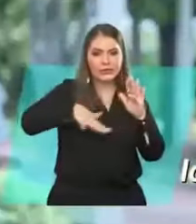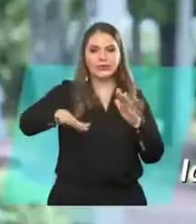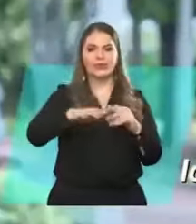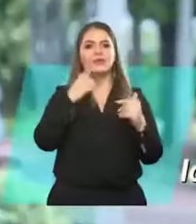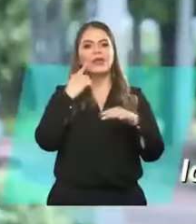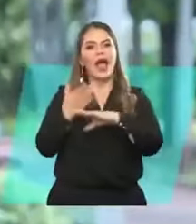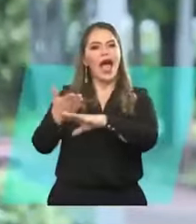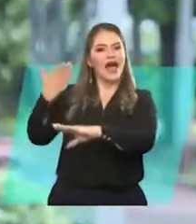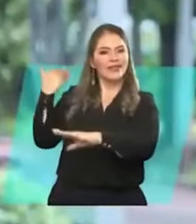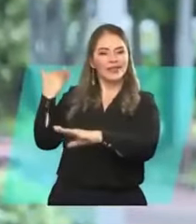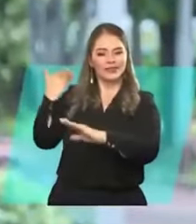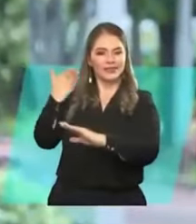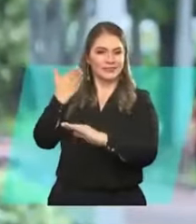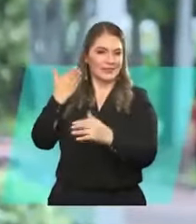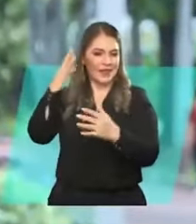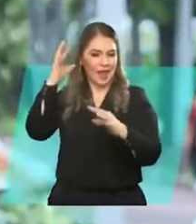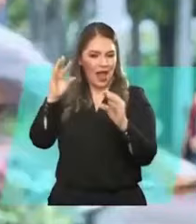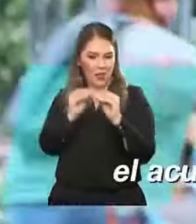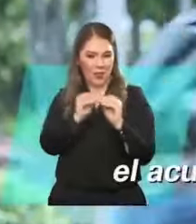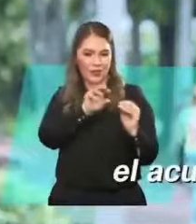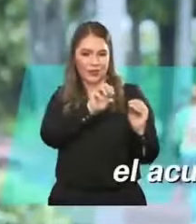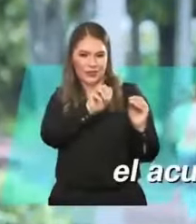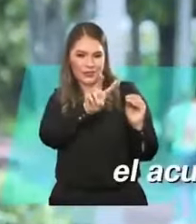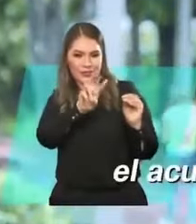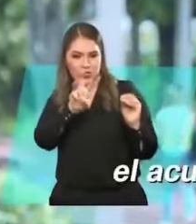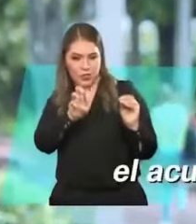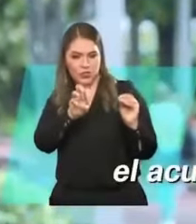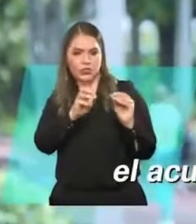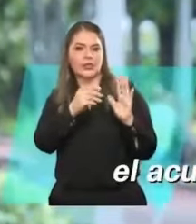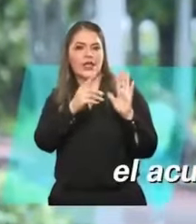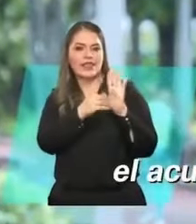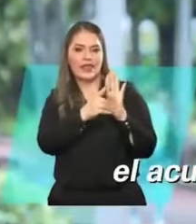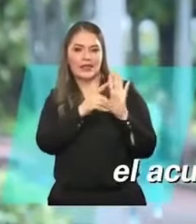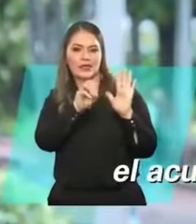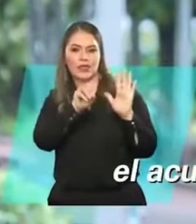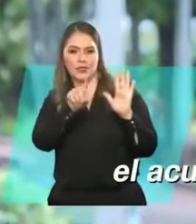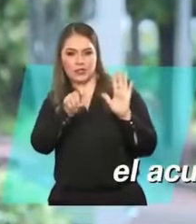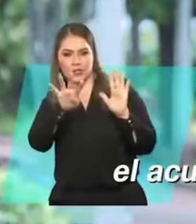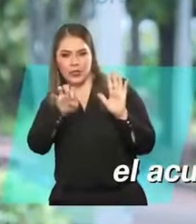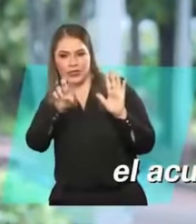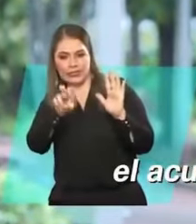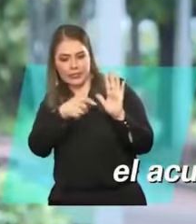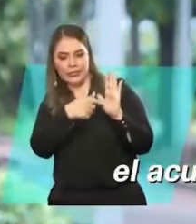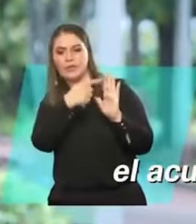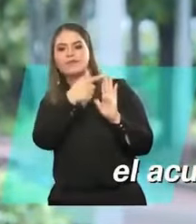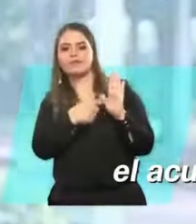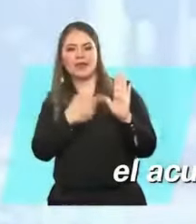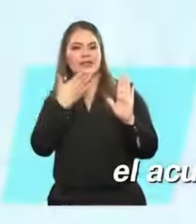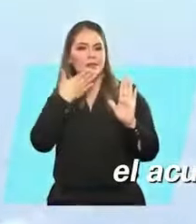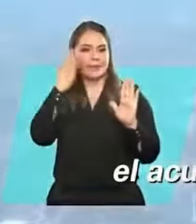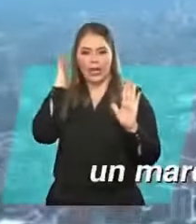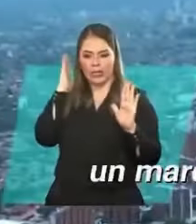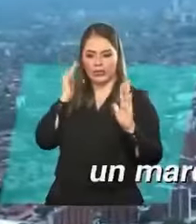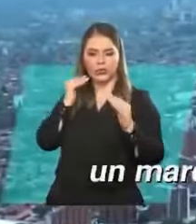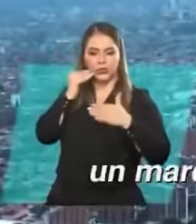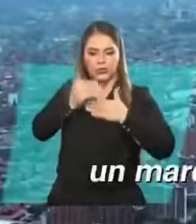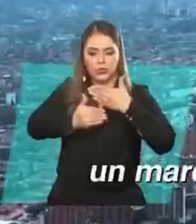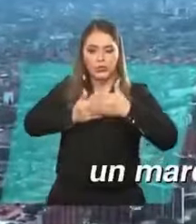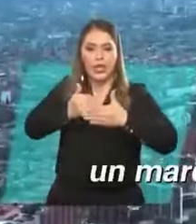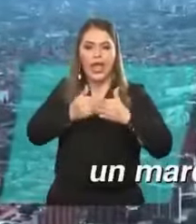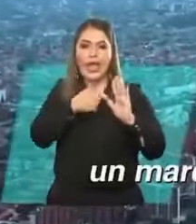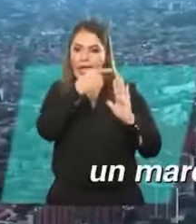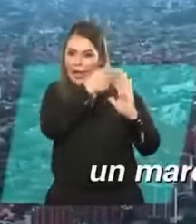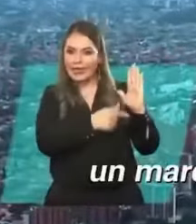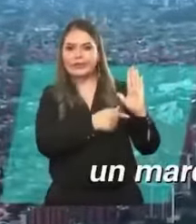de salir en la vigencia anterior el acuerdo 028, el decreto 0697, el cual es un